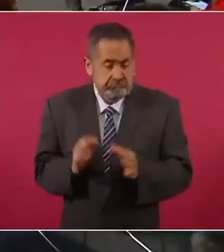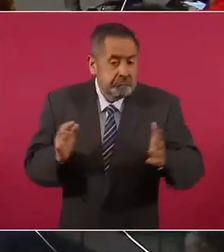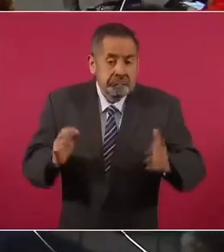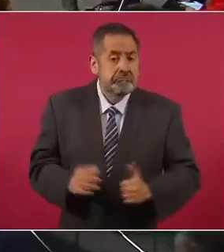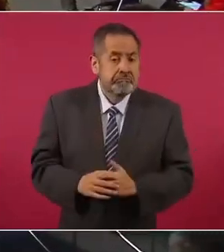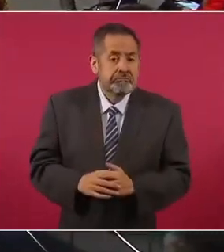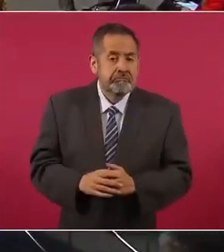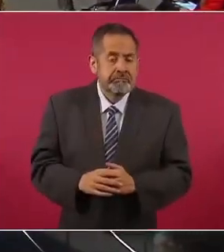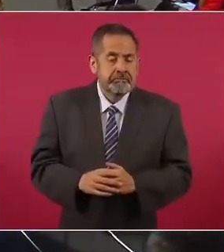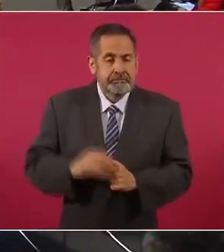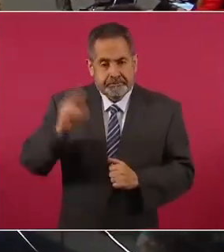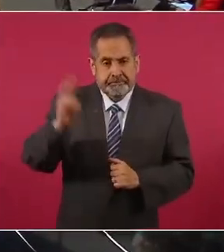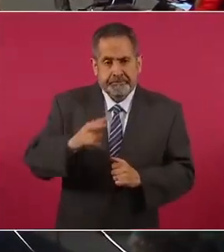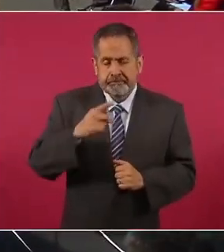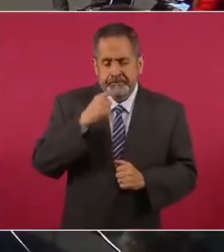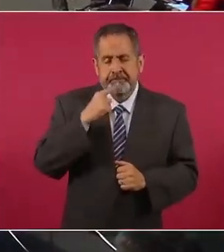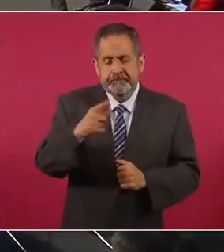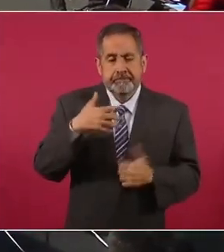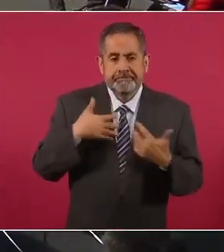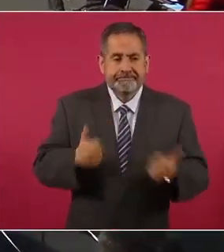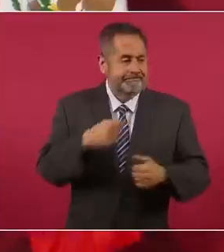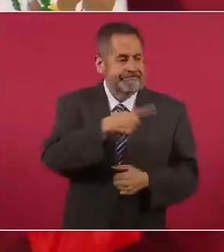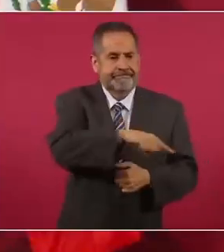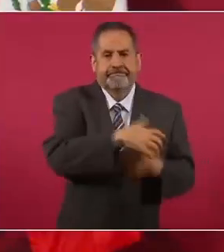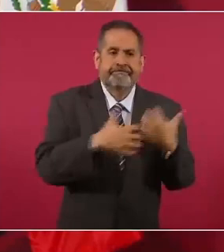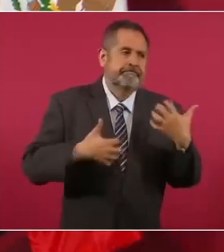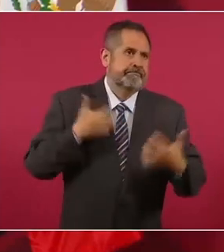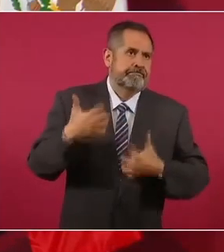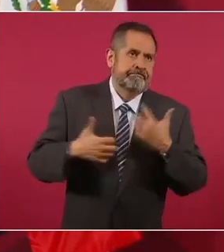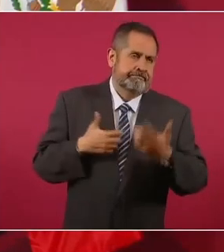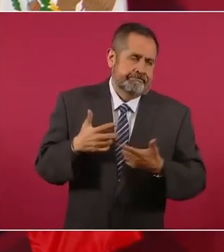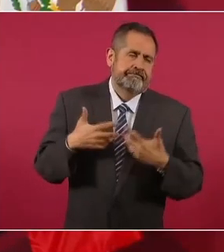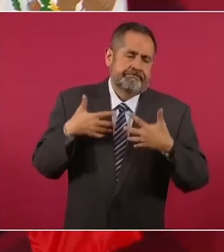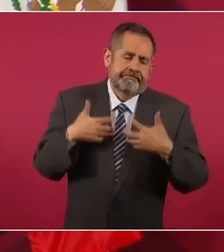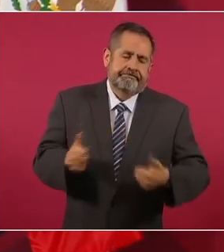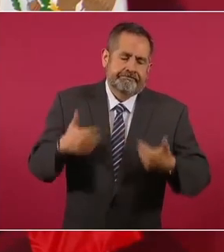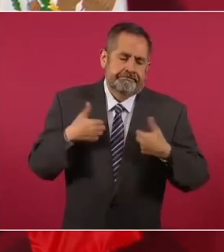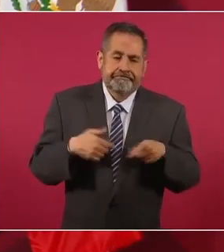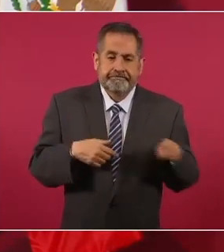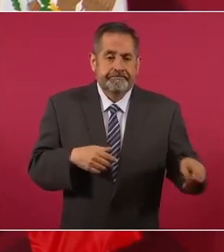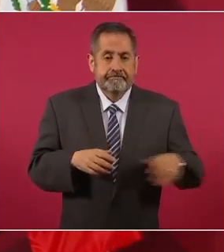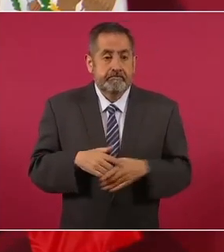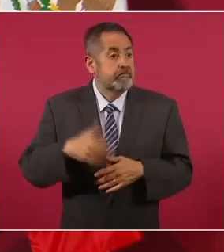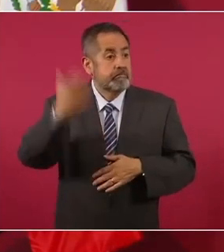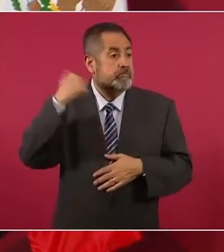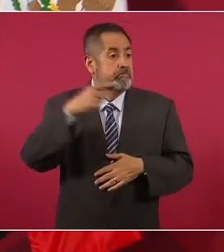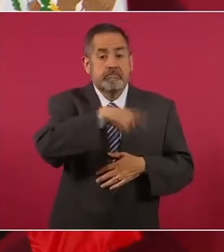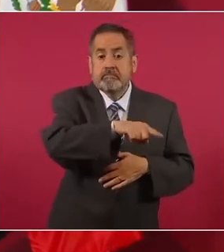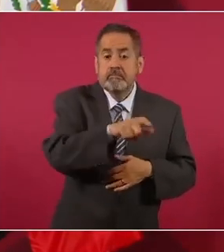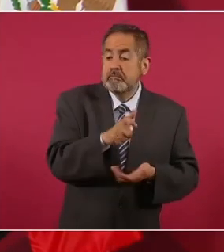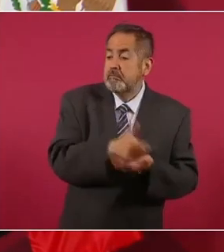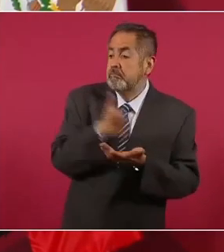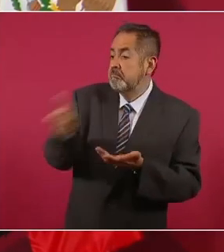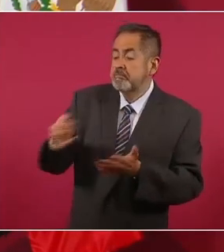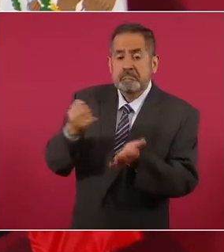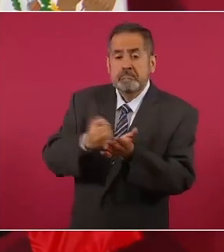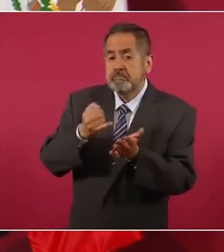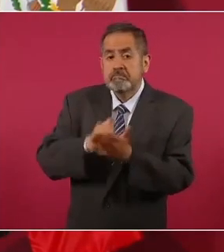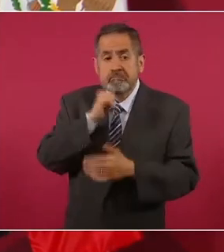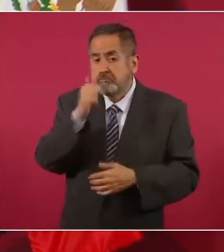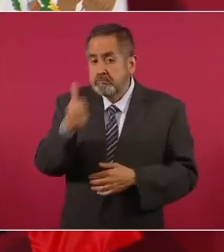y por eso entiendo el enojo que tienen, no pagaban impuestos